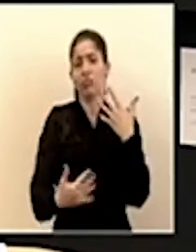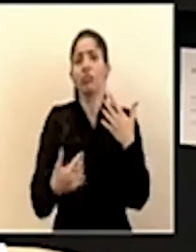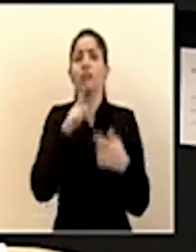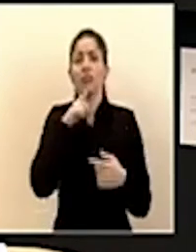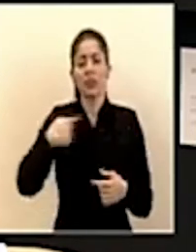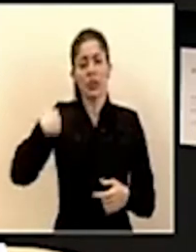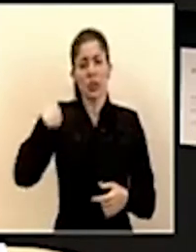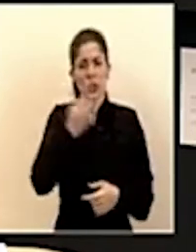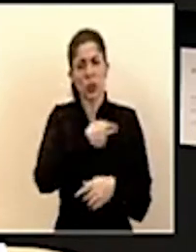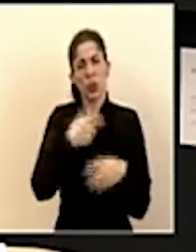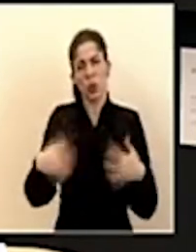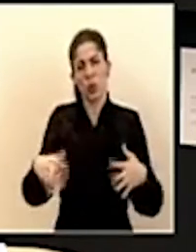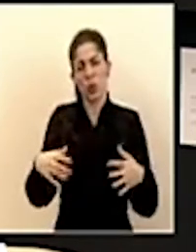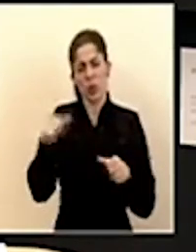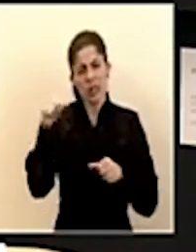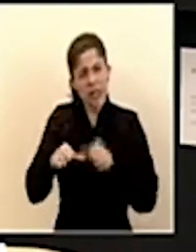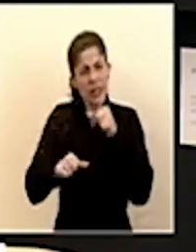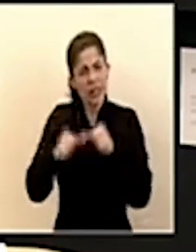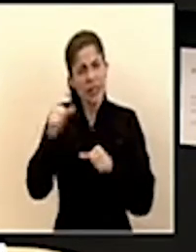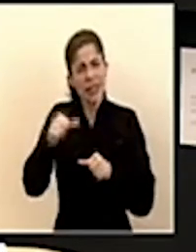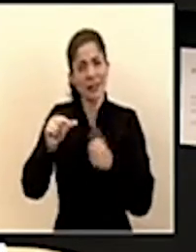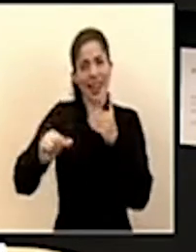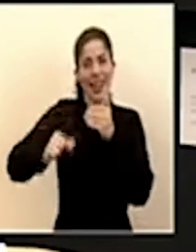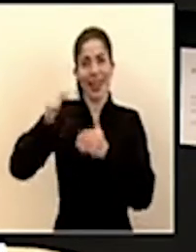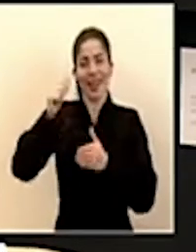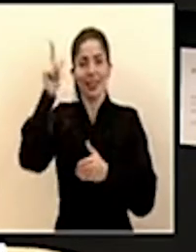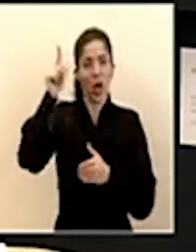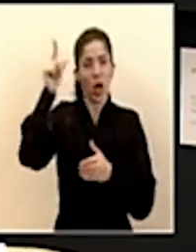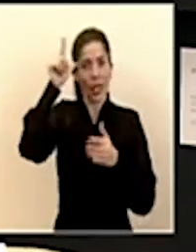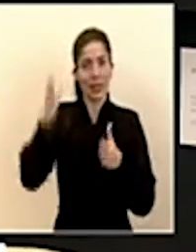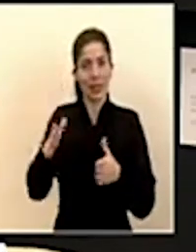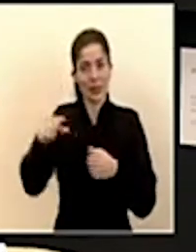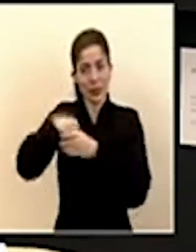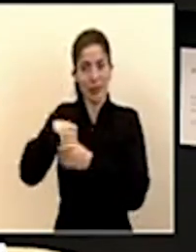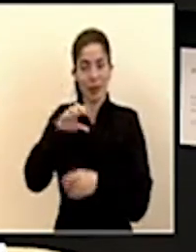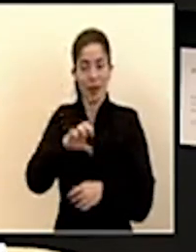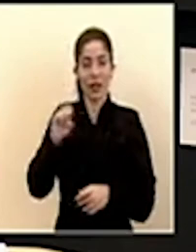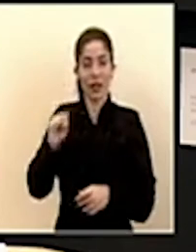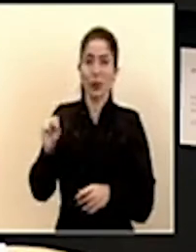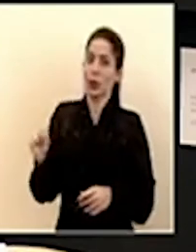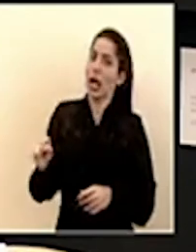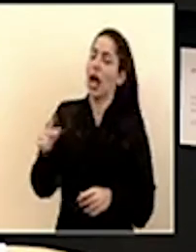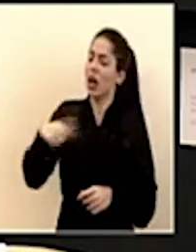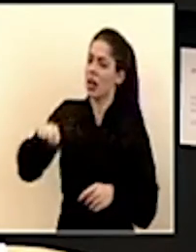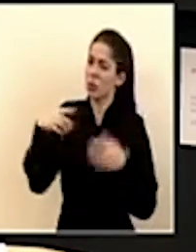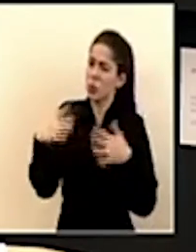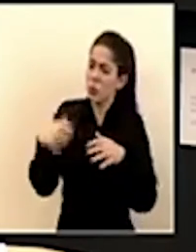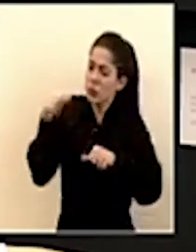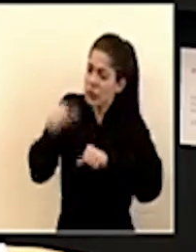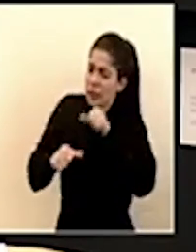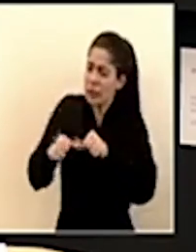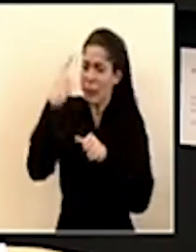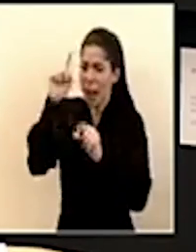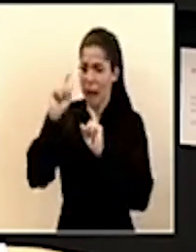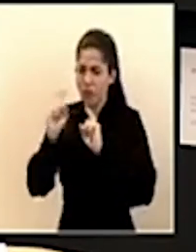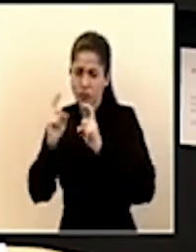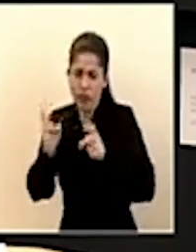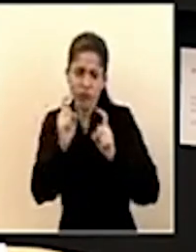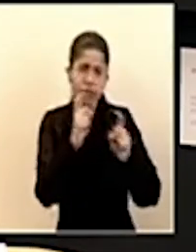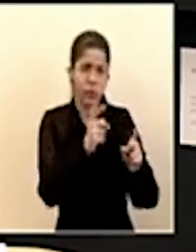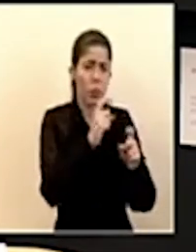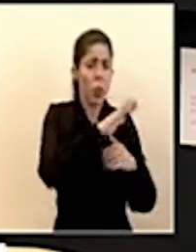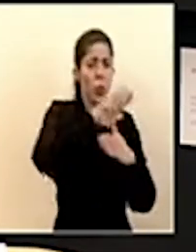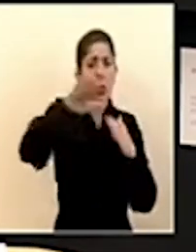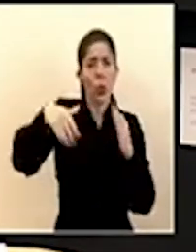esfuerzo continuo de la gerencia de logística de la caja costarricense seguro social por dotar a todas las